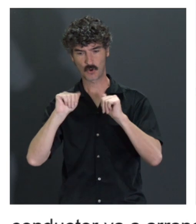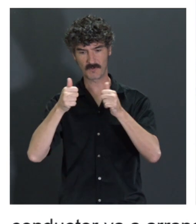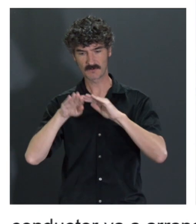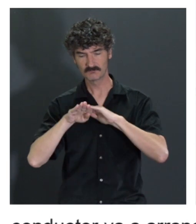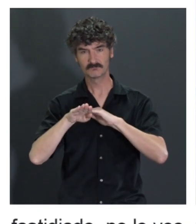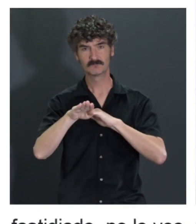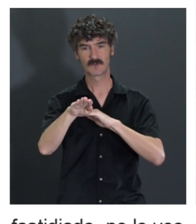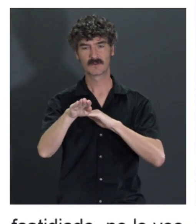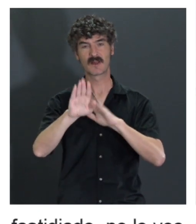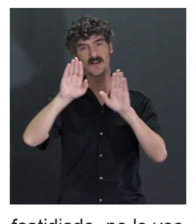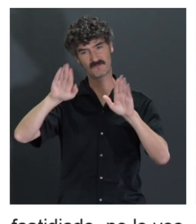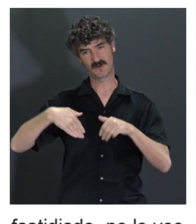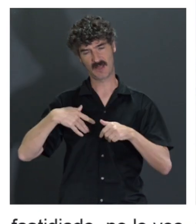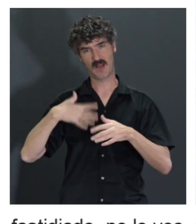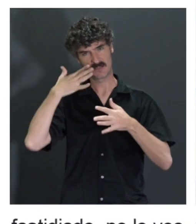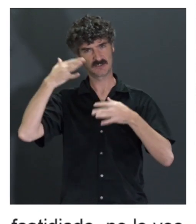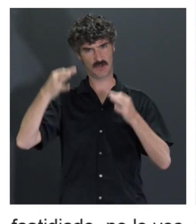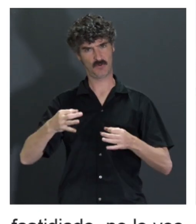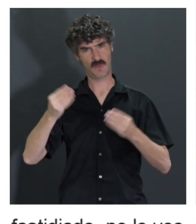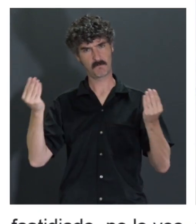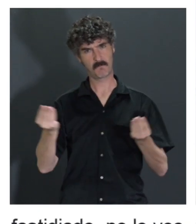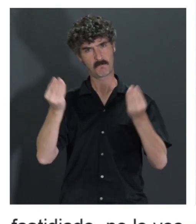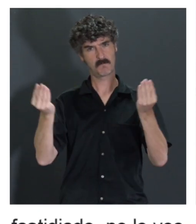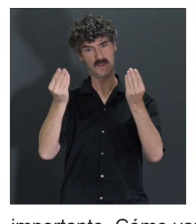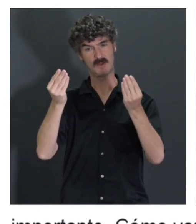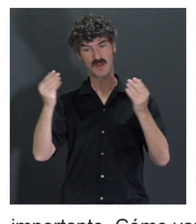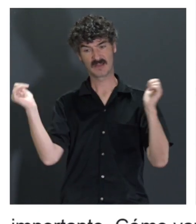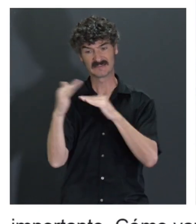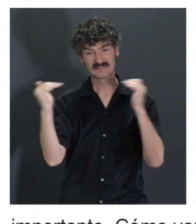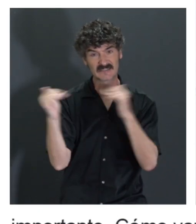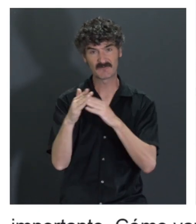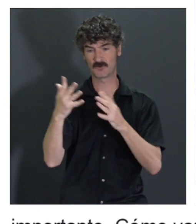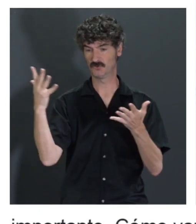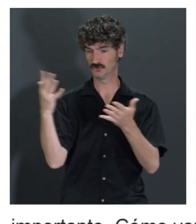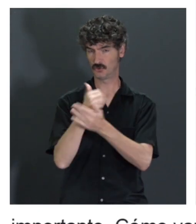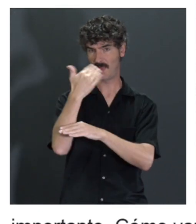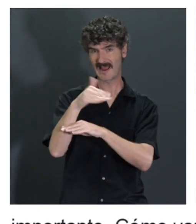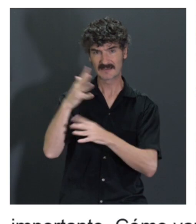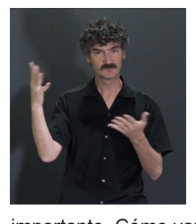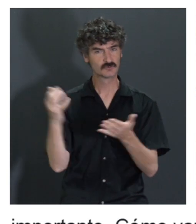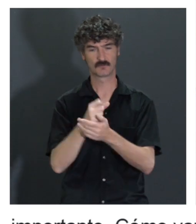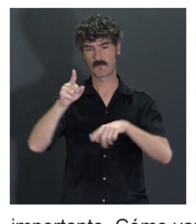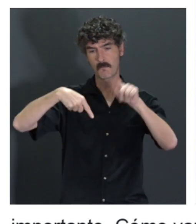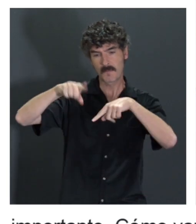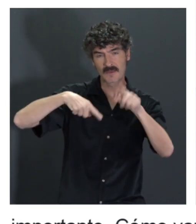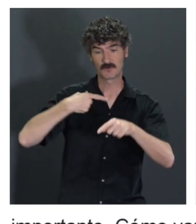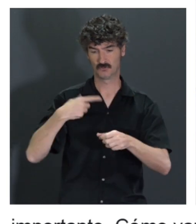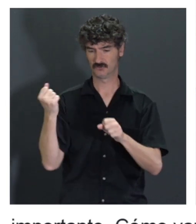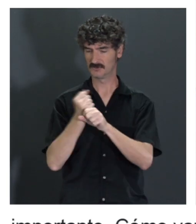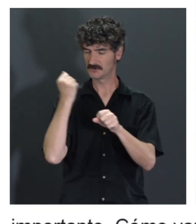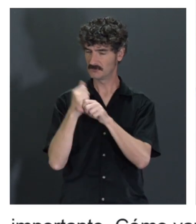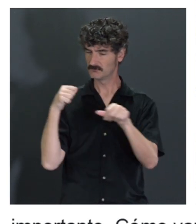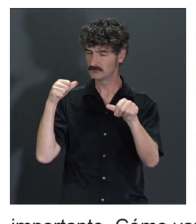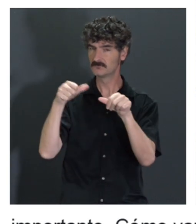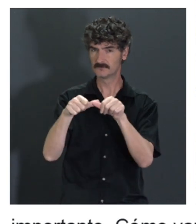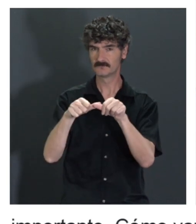estamos reforzando la seguridad de todo el tráfico, de toda la vía pública. Así que, sí, son cosas en las que estamos trabajando, son cosas